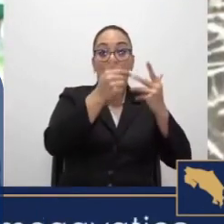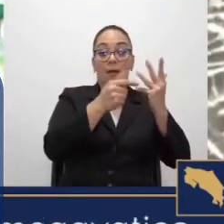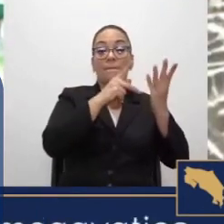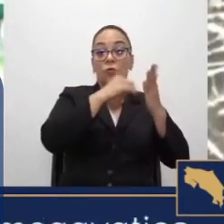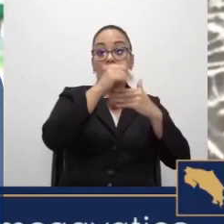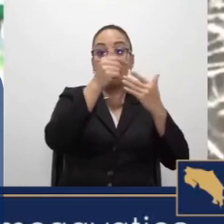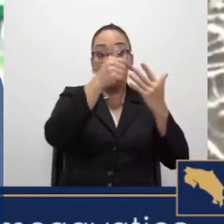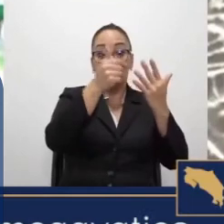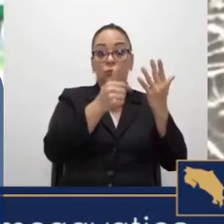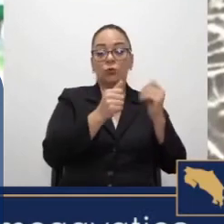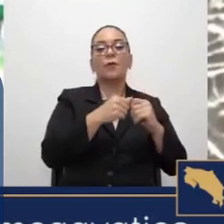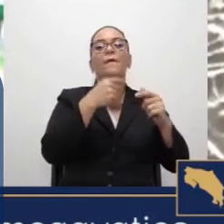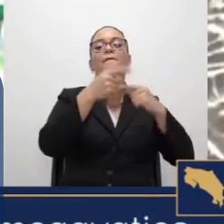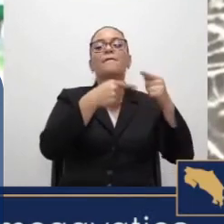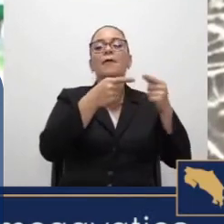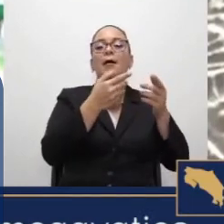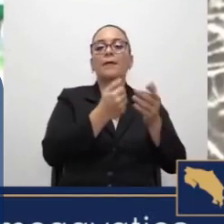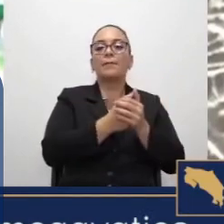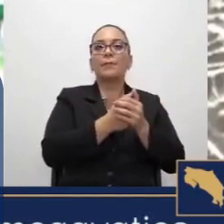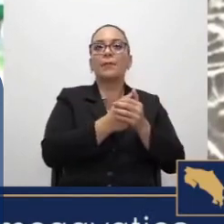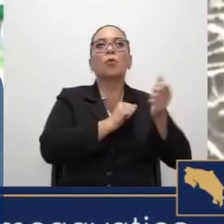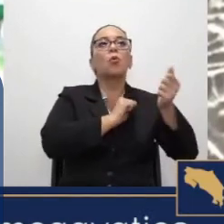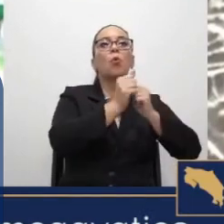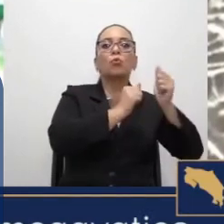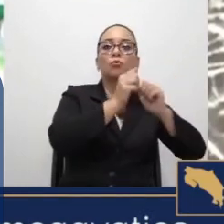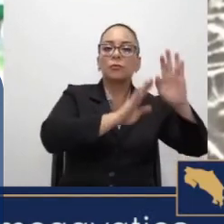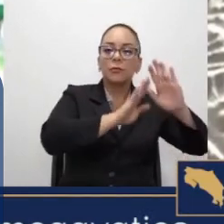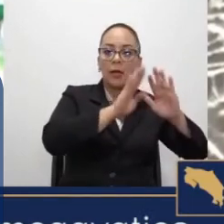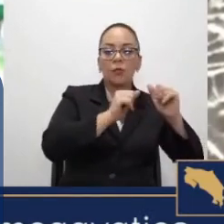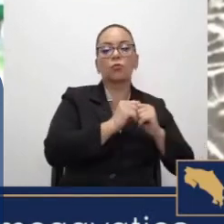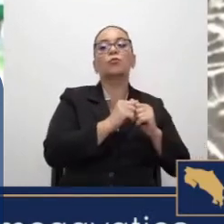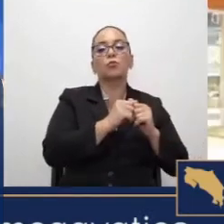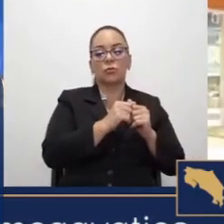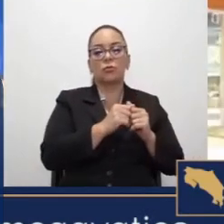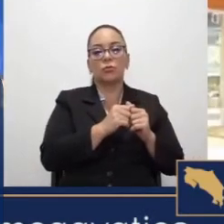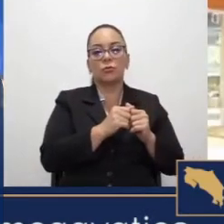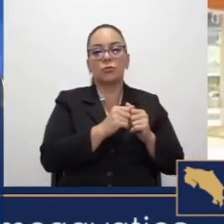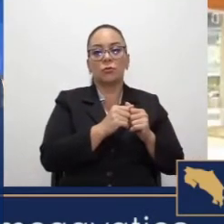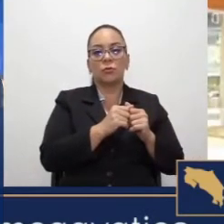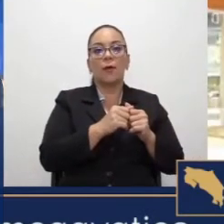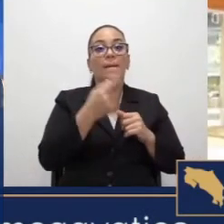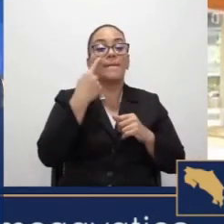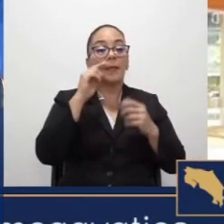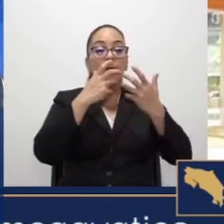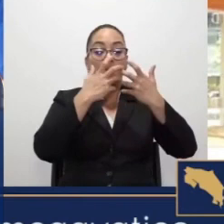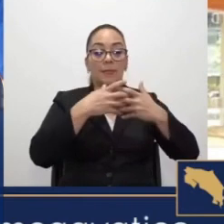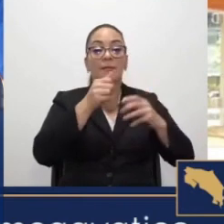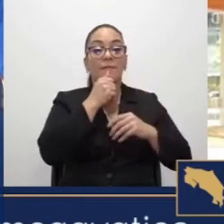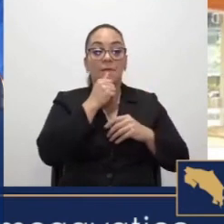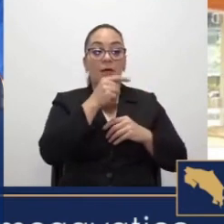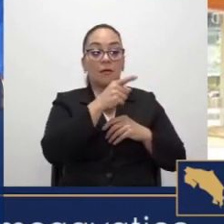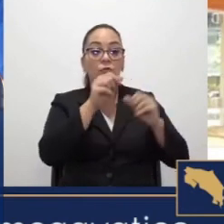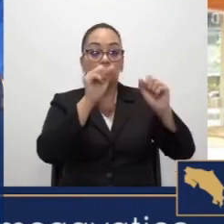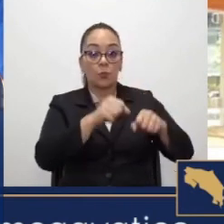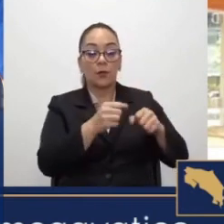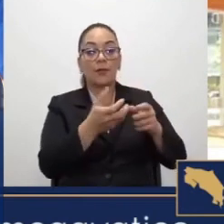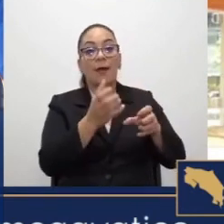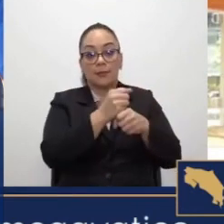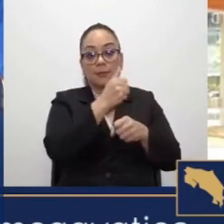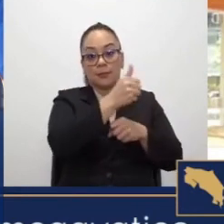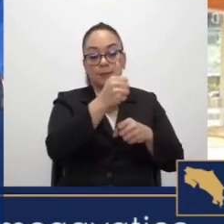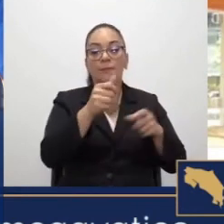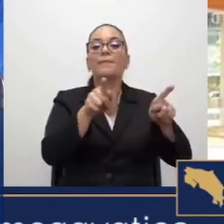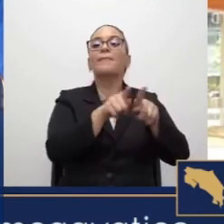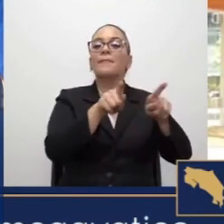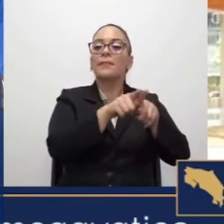concursados o van a salir a concurso para que la empresa privada los pueda realizar, pero